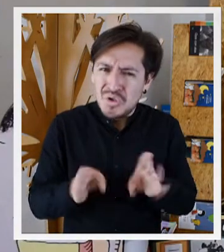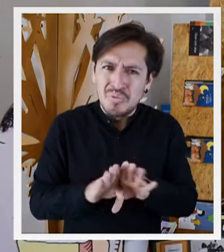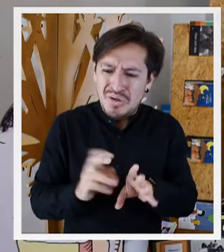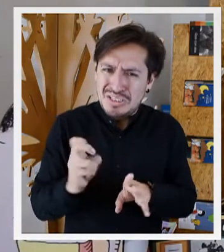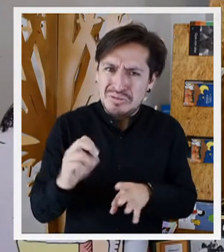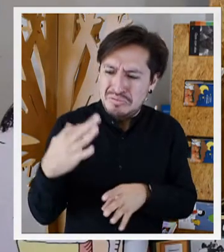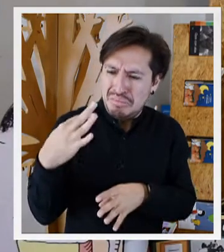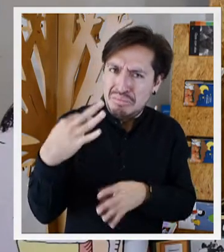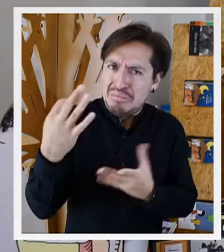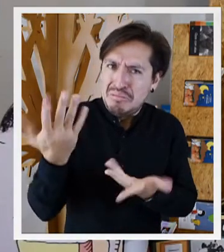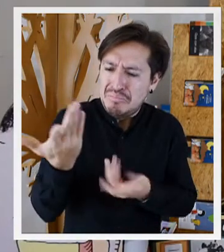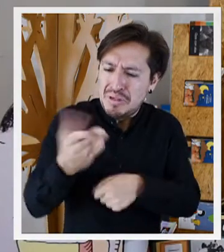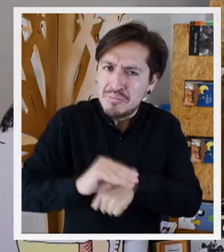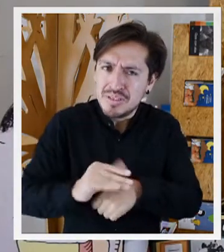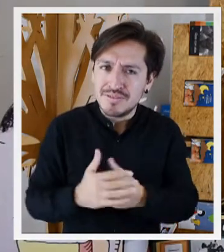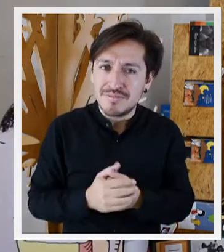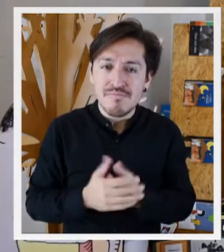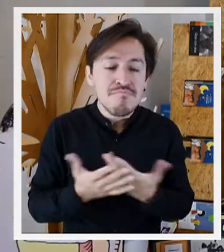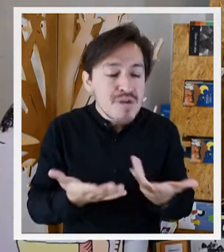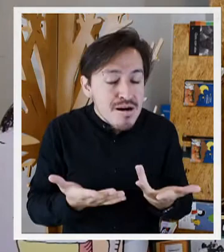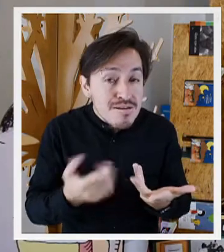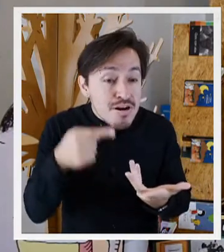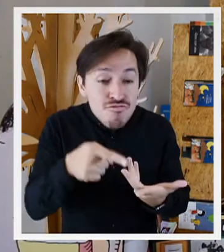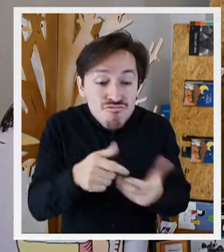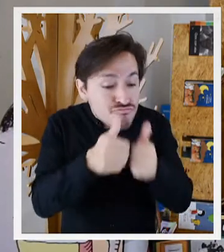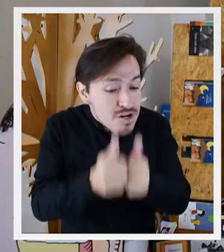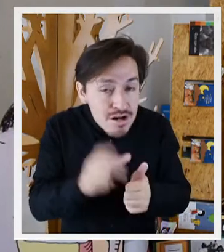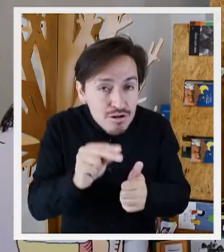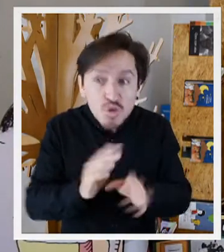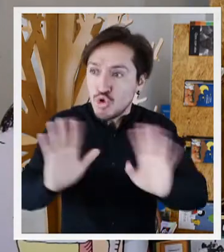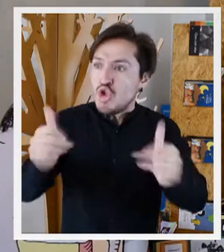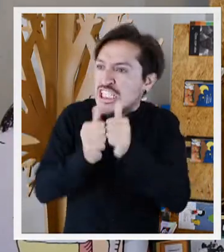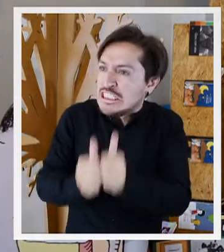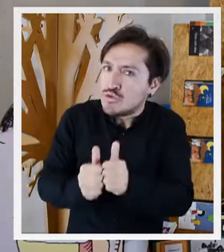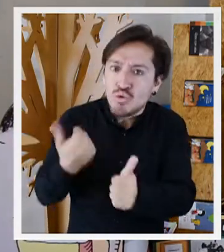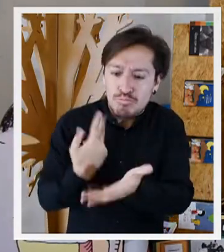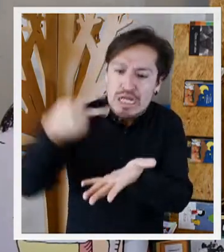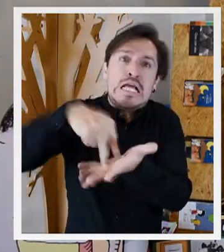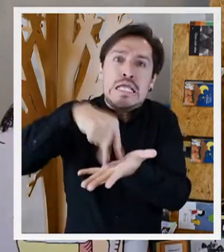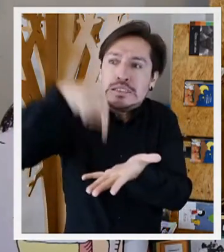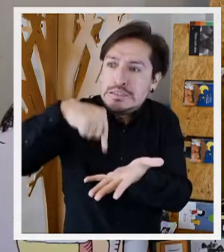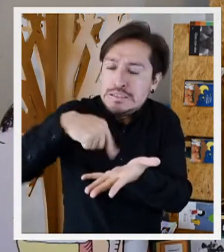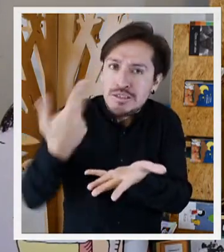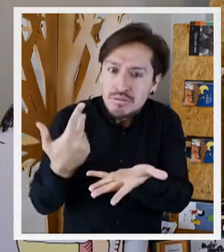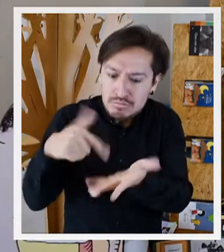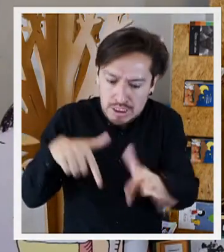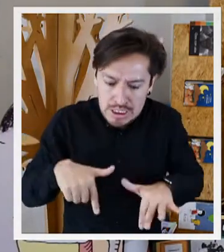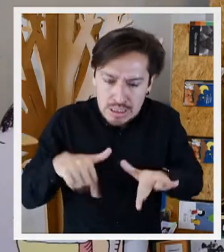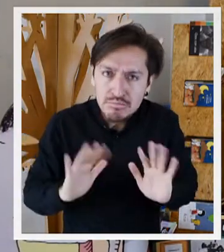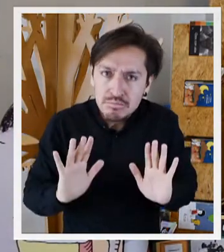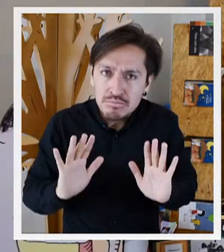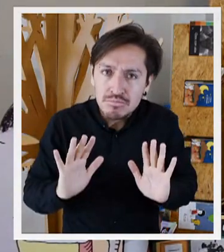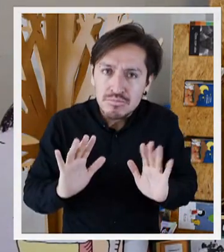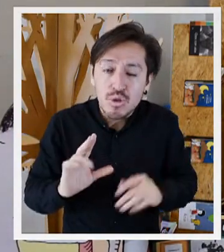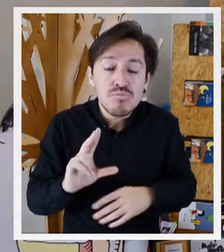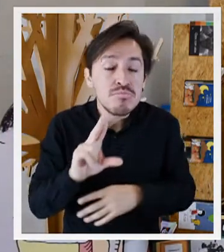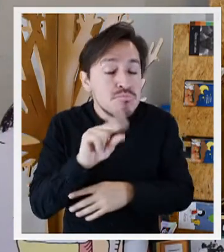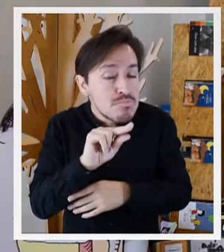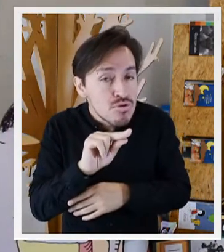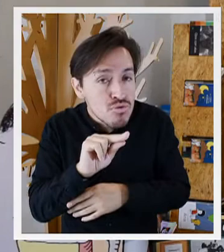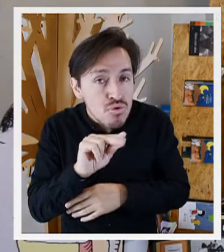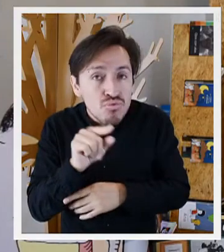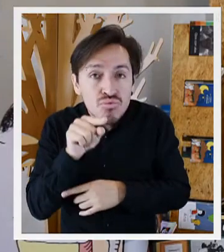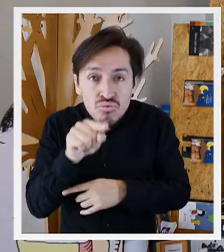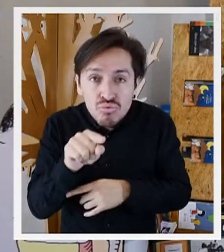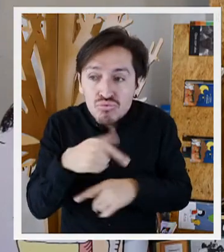¿Cómo es esto de dejarse encontrar? Es que no estás quieta. ¡Estoy quieta! Estoy parada aquí en mi marca.